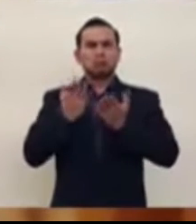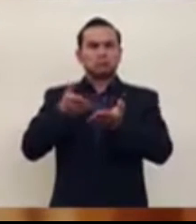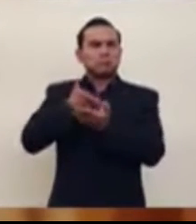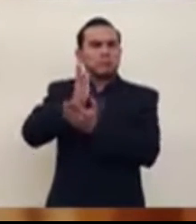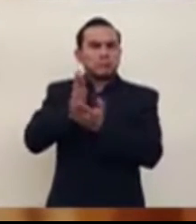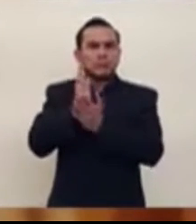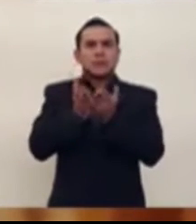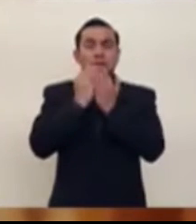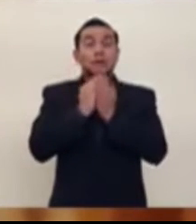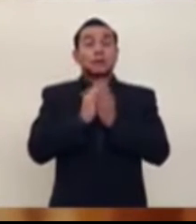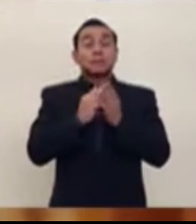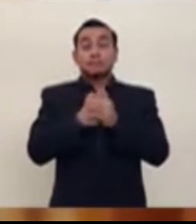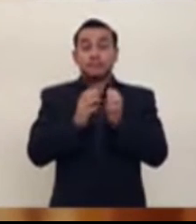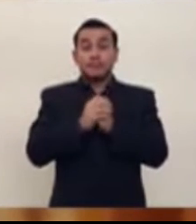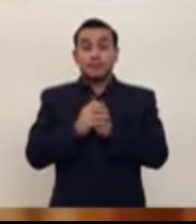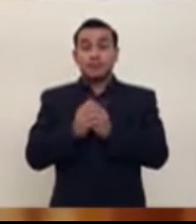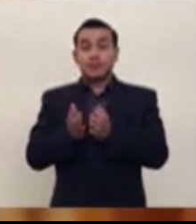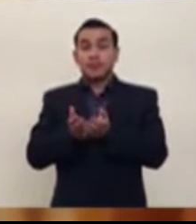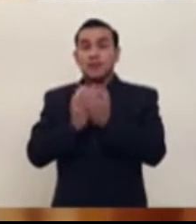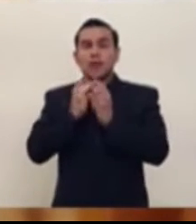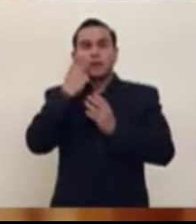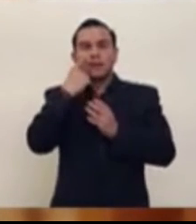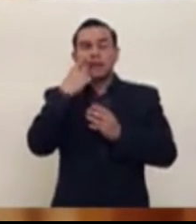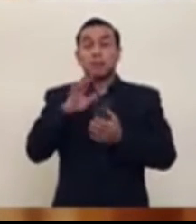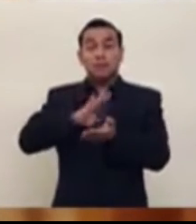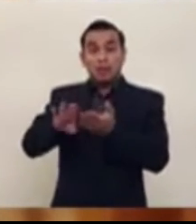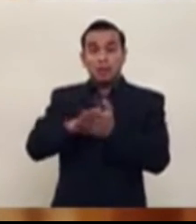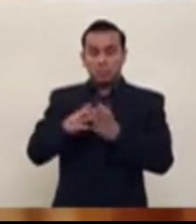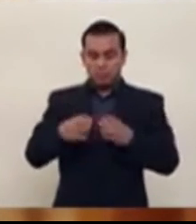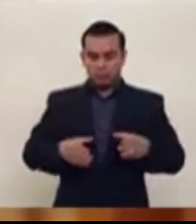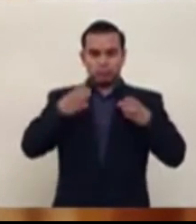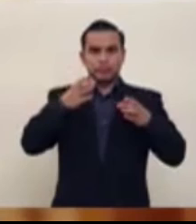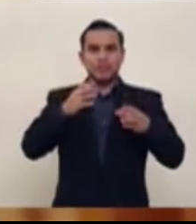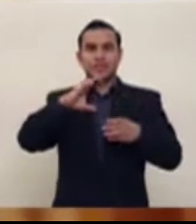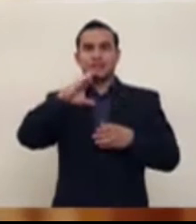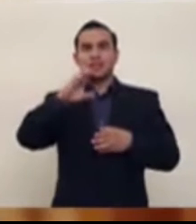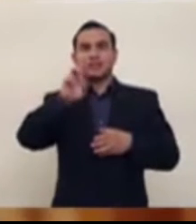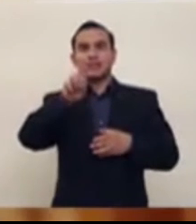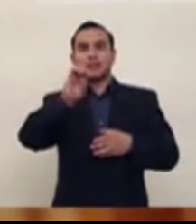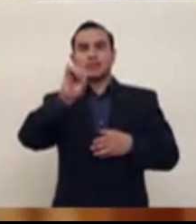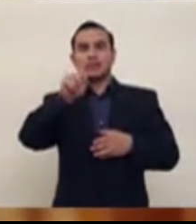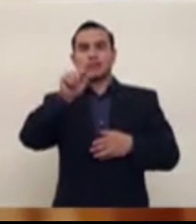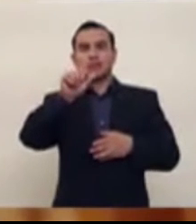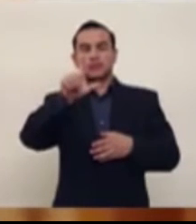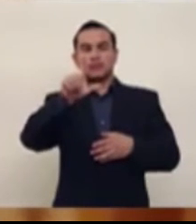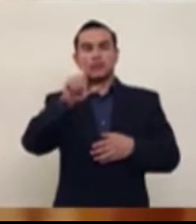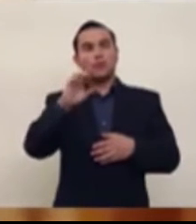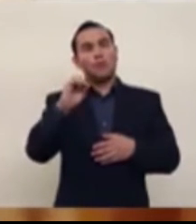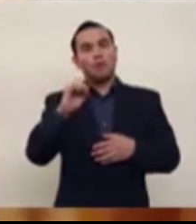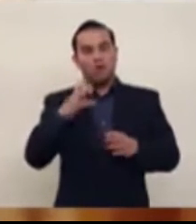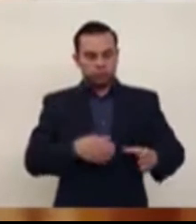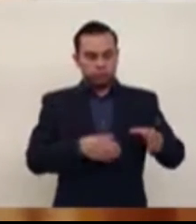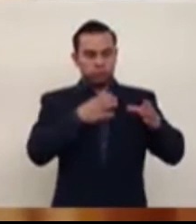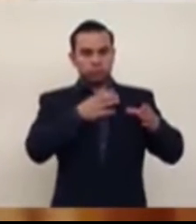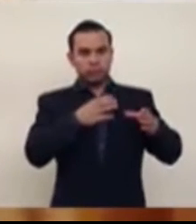gente consume agua, de las empresas que venden agua purificada, o alguna gente pone un filtro, en sus casas,